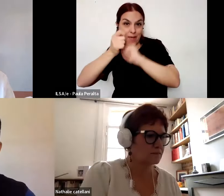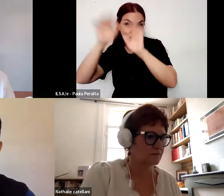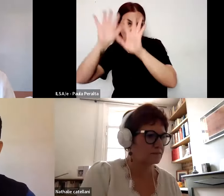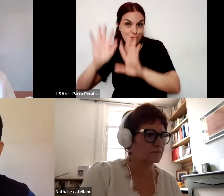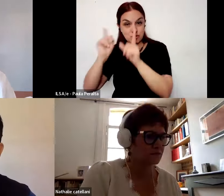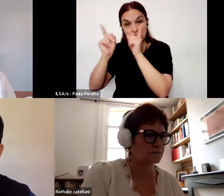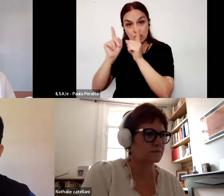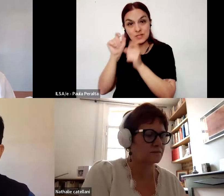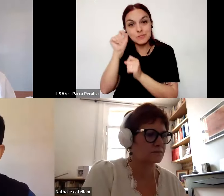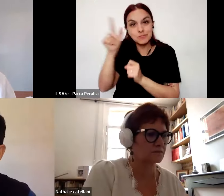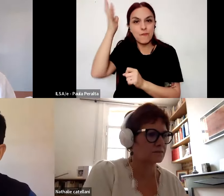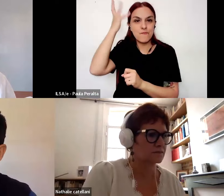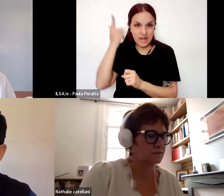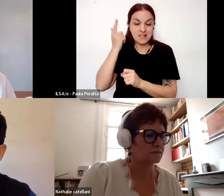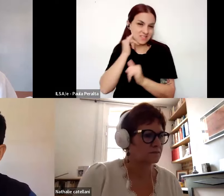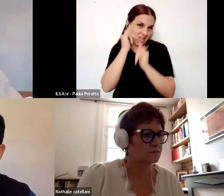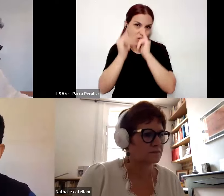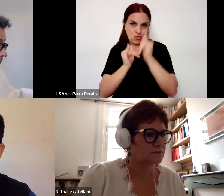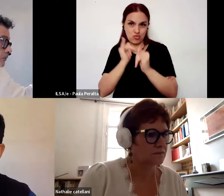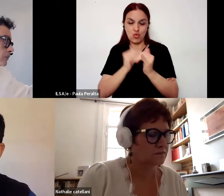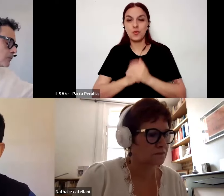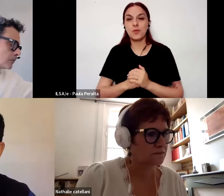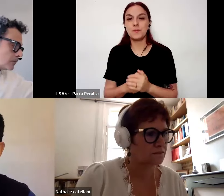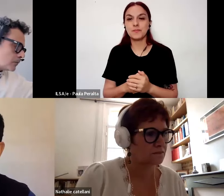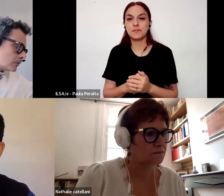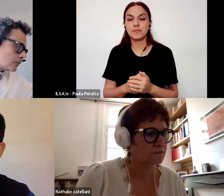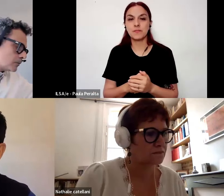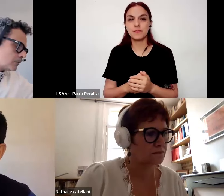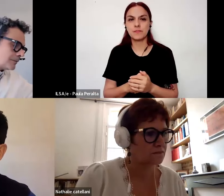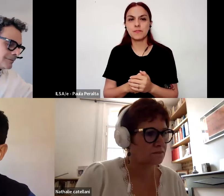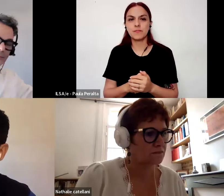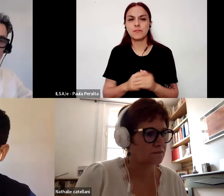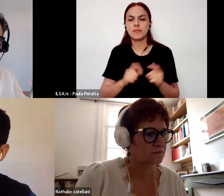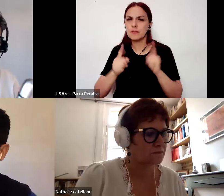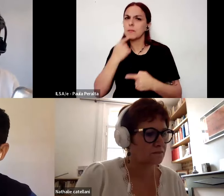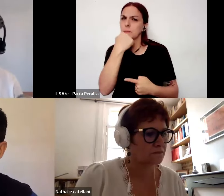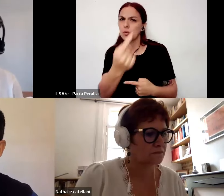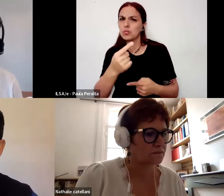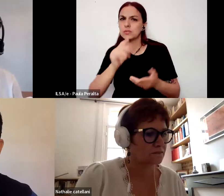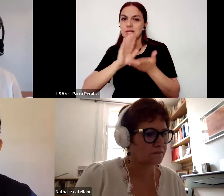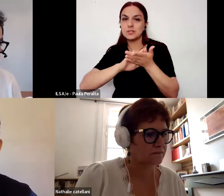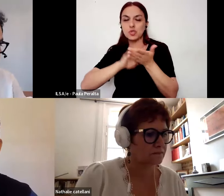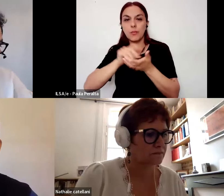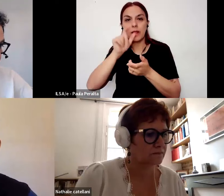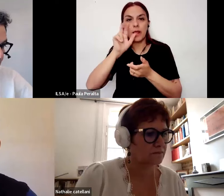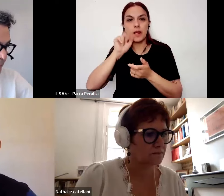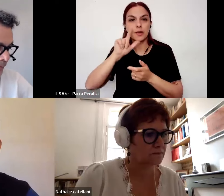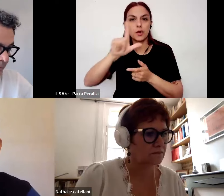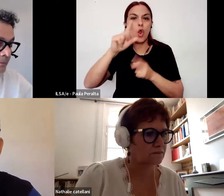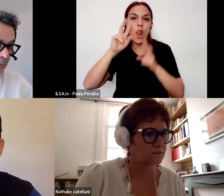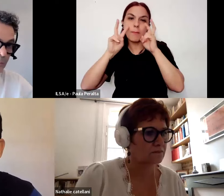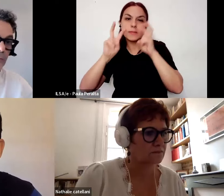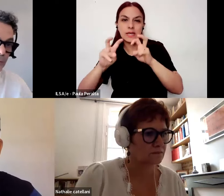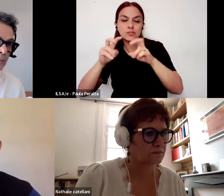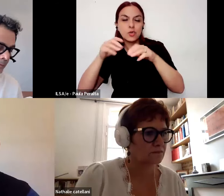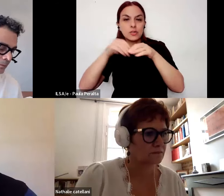en Francia también una pregunta sobre el rol de la investigación tanto en la